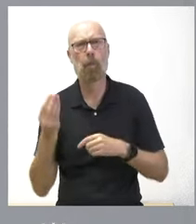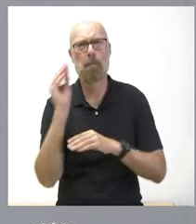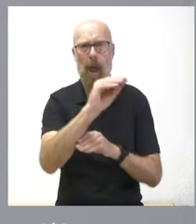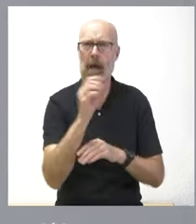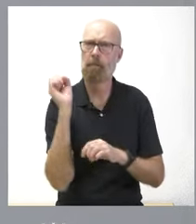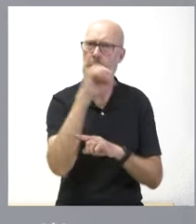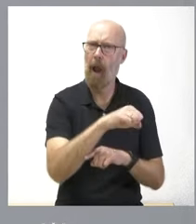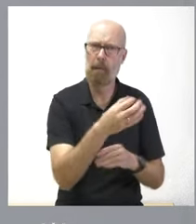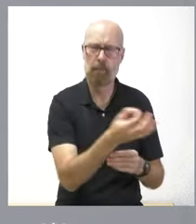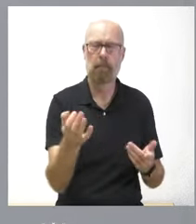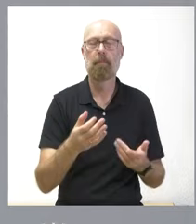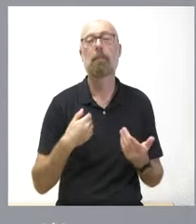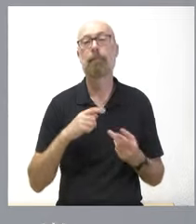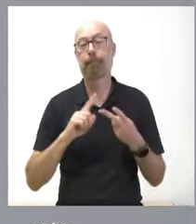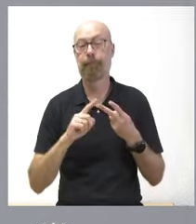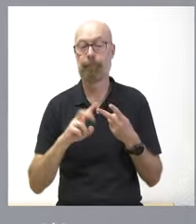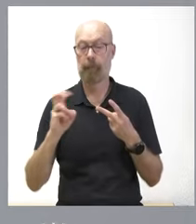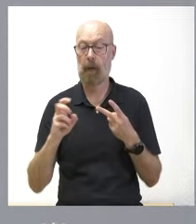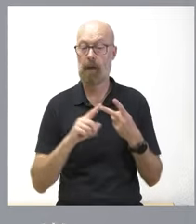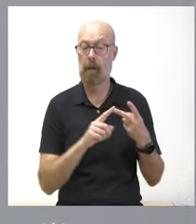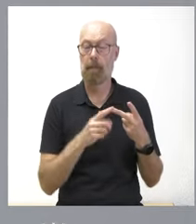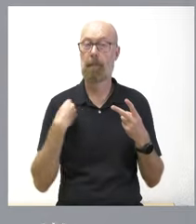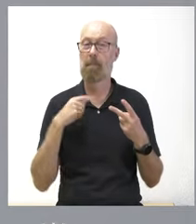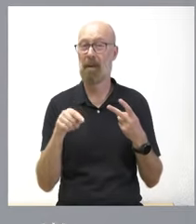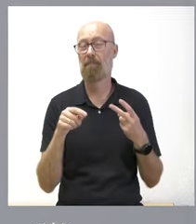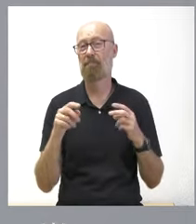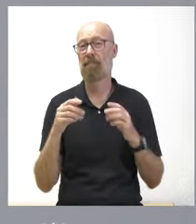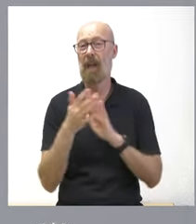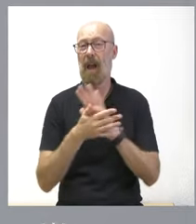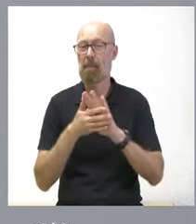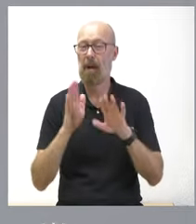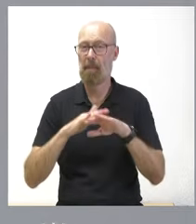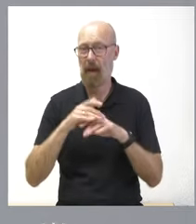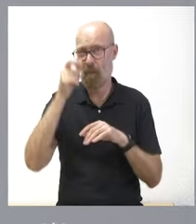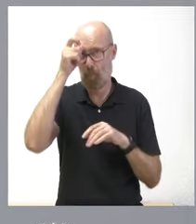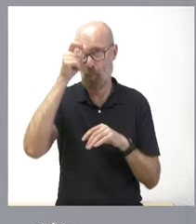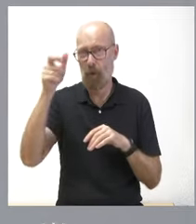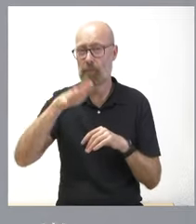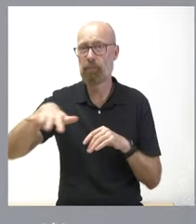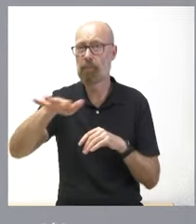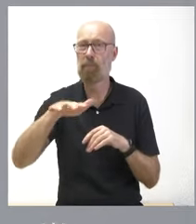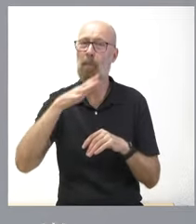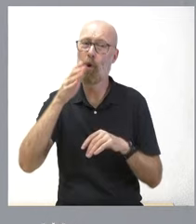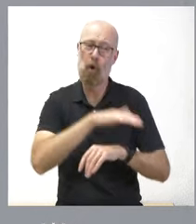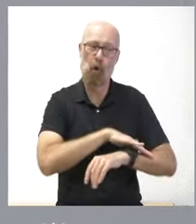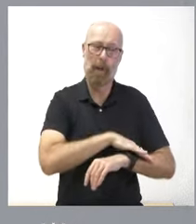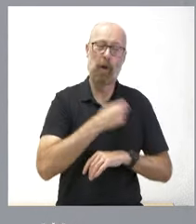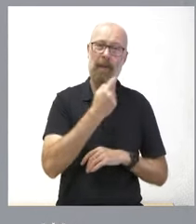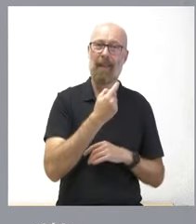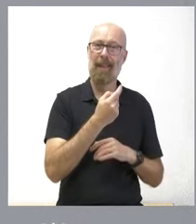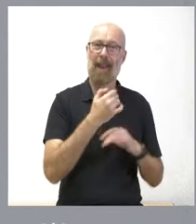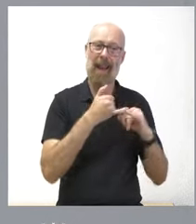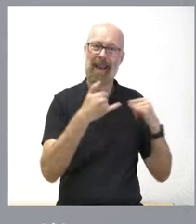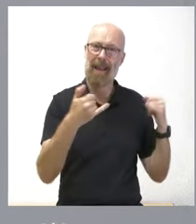no a los de una provincia o de todas las provincias ante la amenaza del gobierno del cierre de estas líneas de autobuses